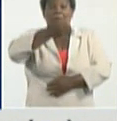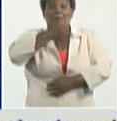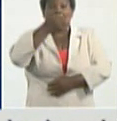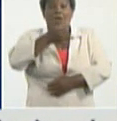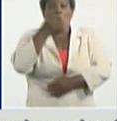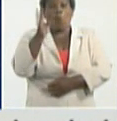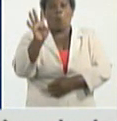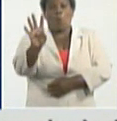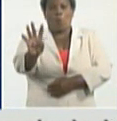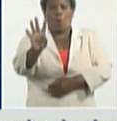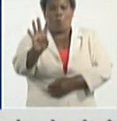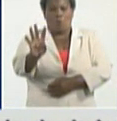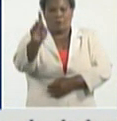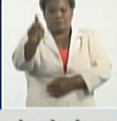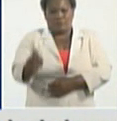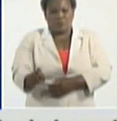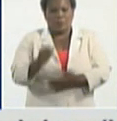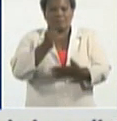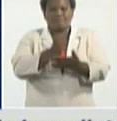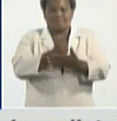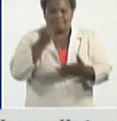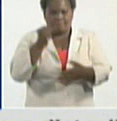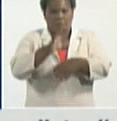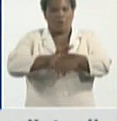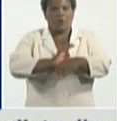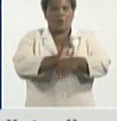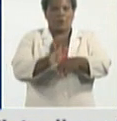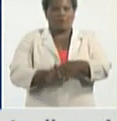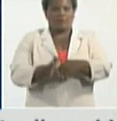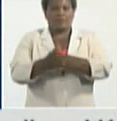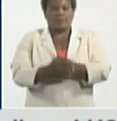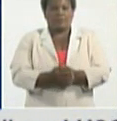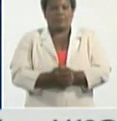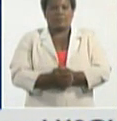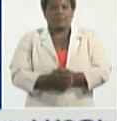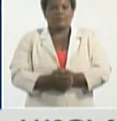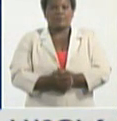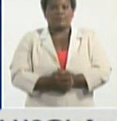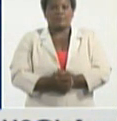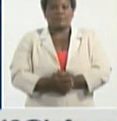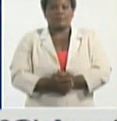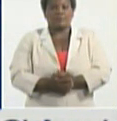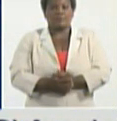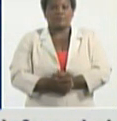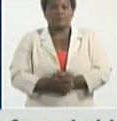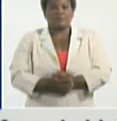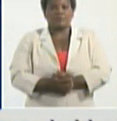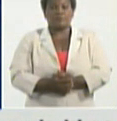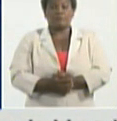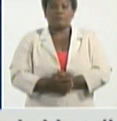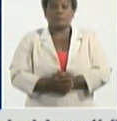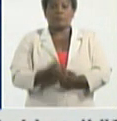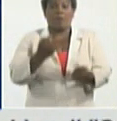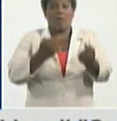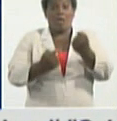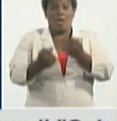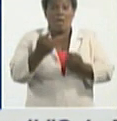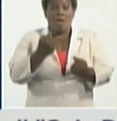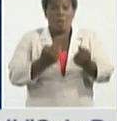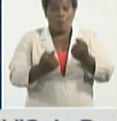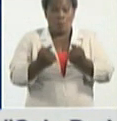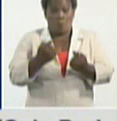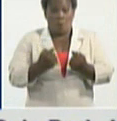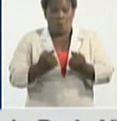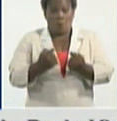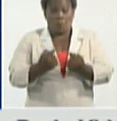con cuatro pacientes diagnosticados ayer, que habían, algunos habían regresado